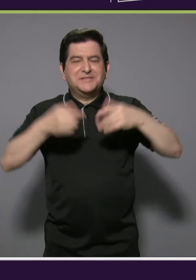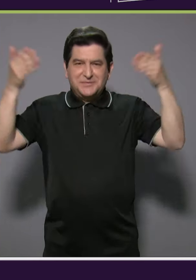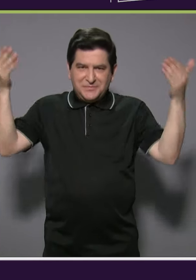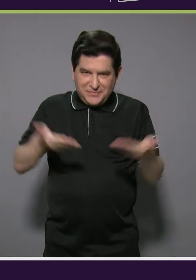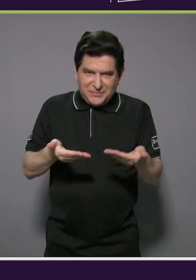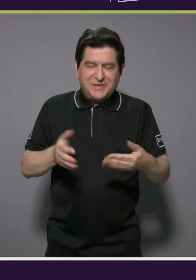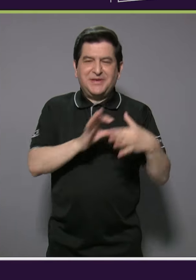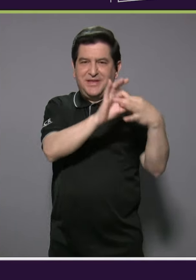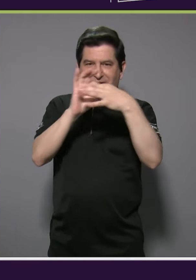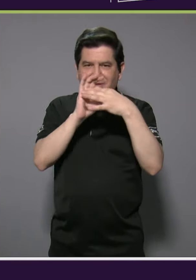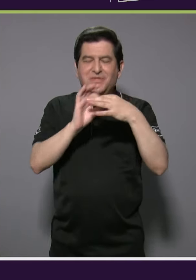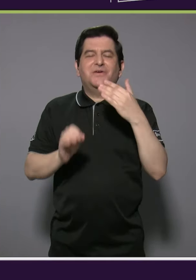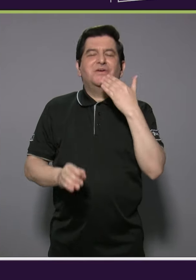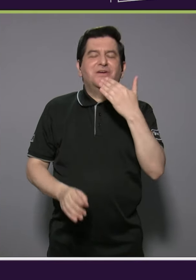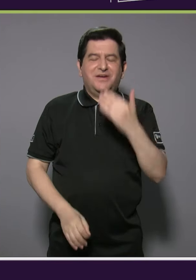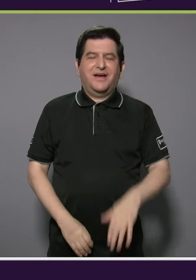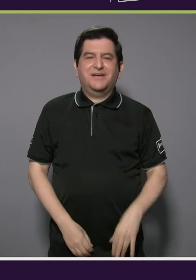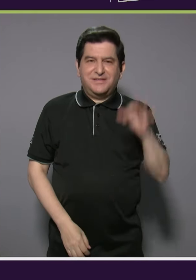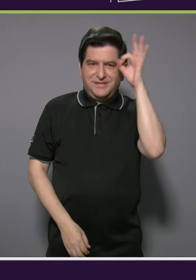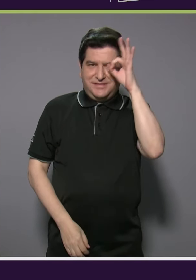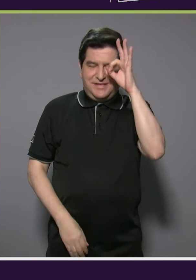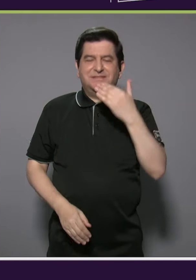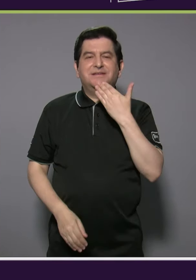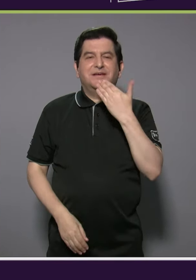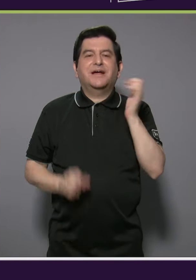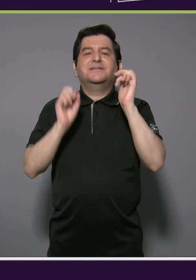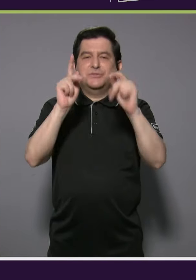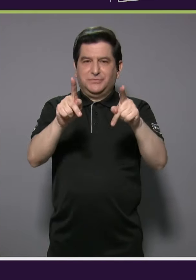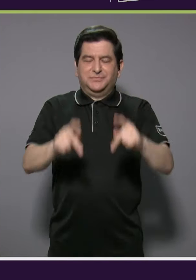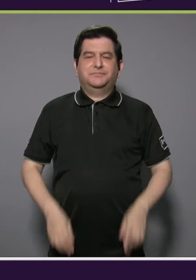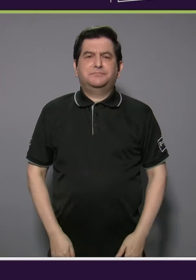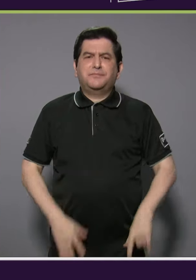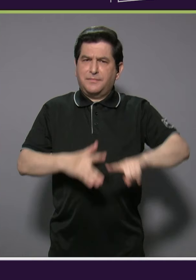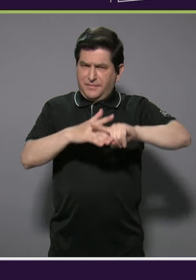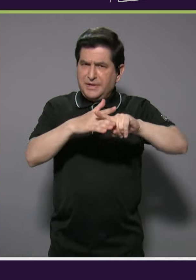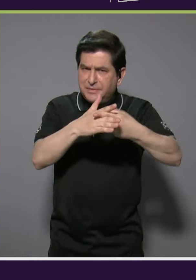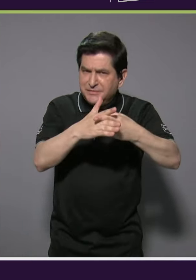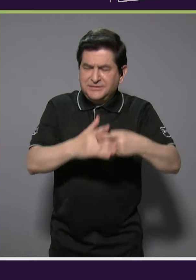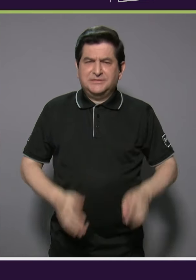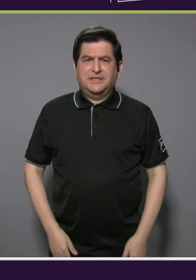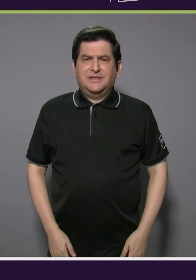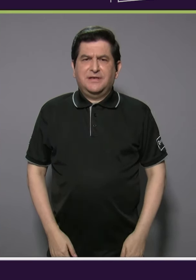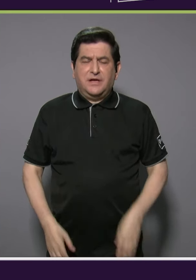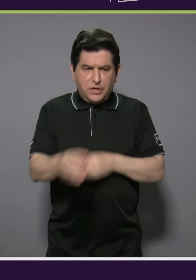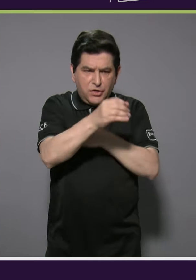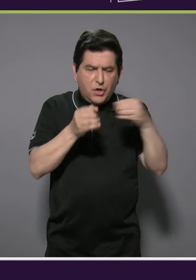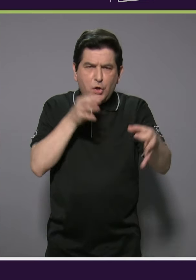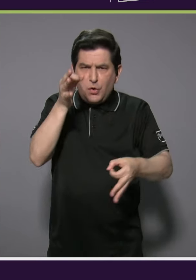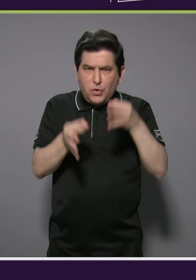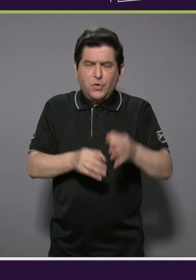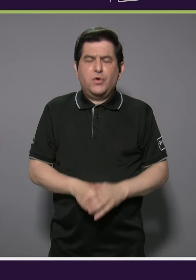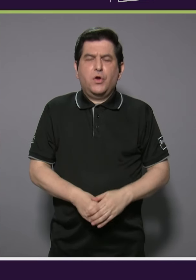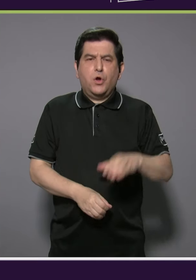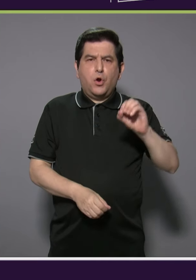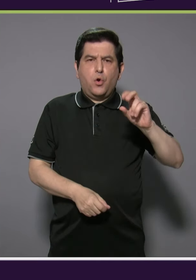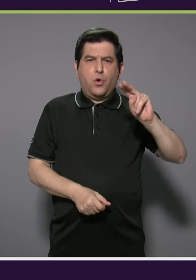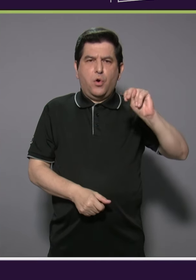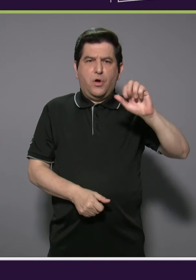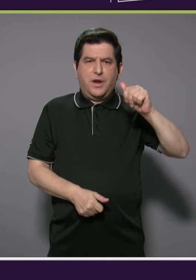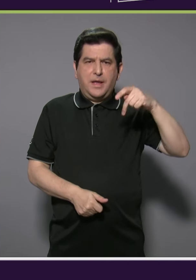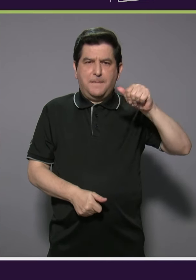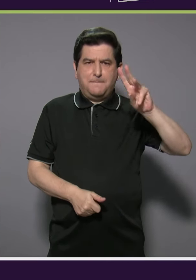Nexos. Muchas gracias María Fernanda, gracias por el espacio. Para comenzar Juan Carlos, en consultorios jurídicos de CONAPAM UCR